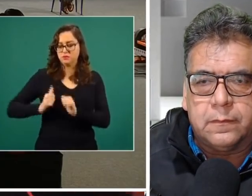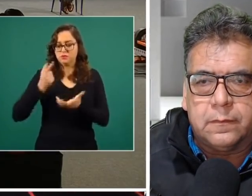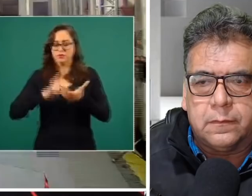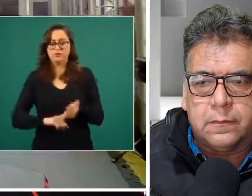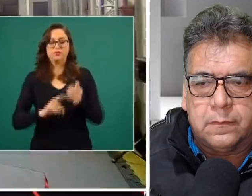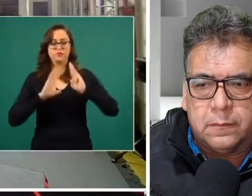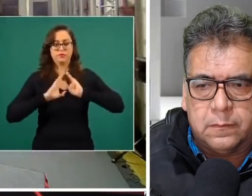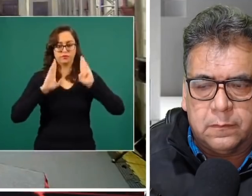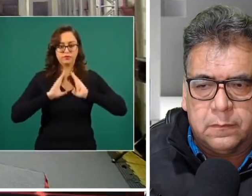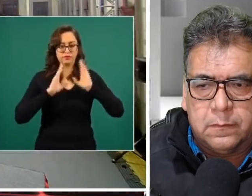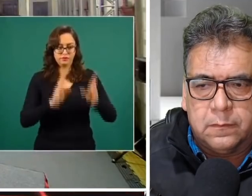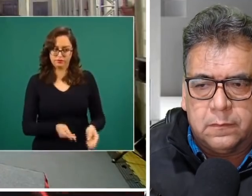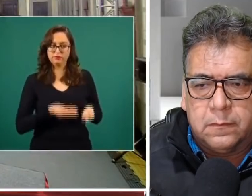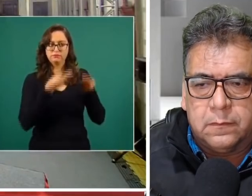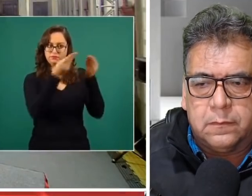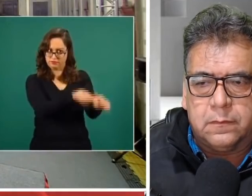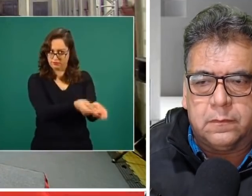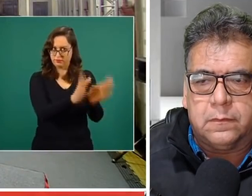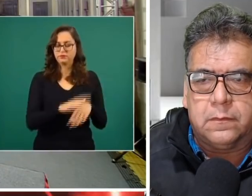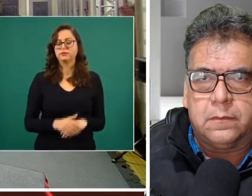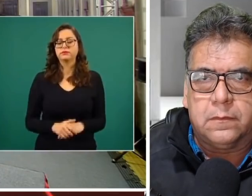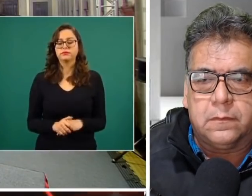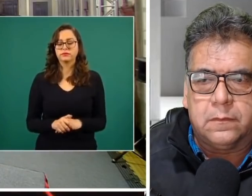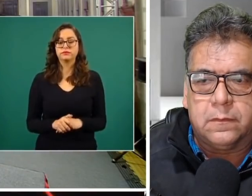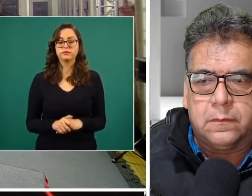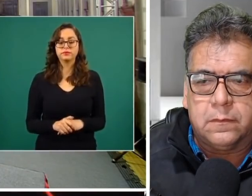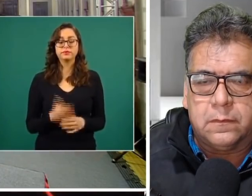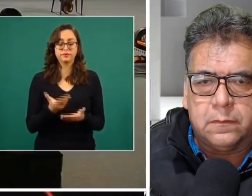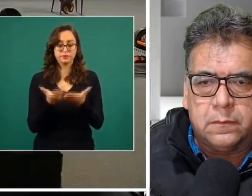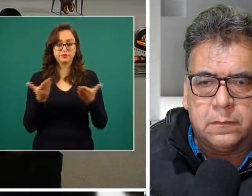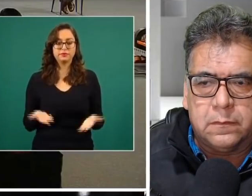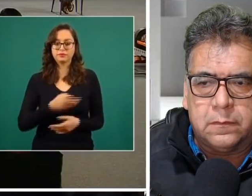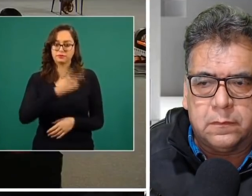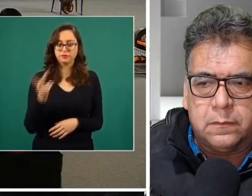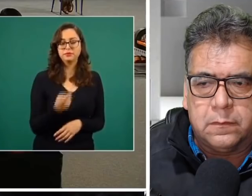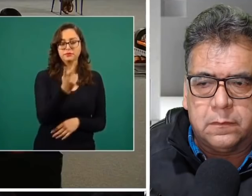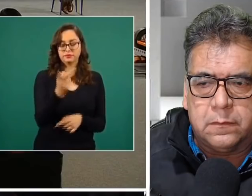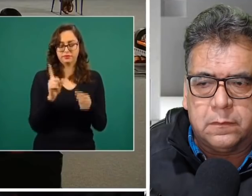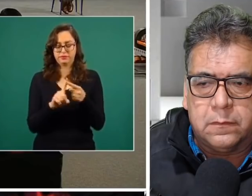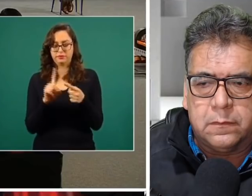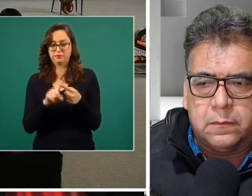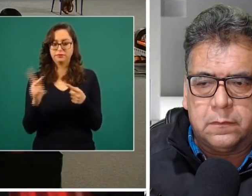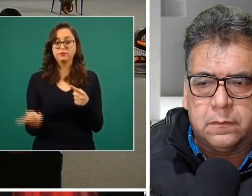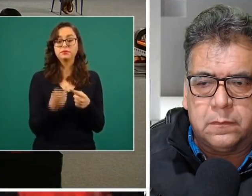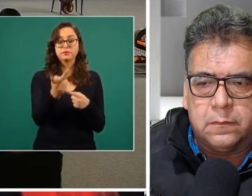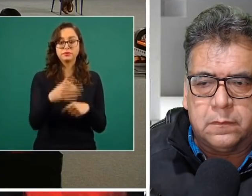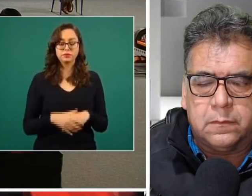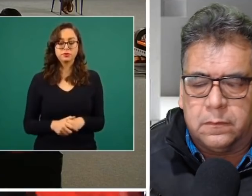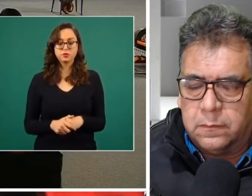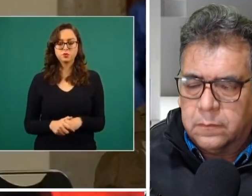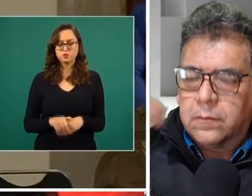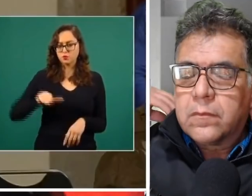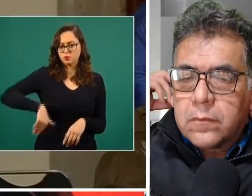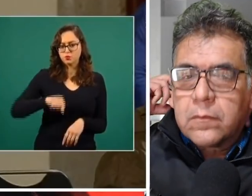Ahora sí la entrega. La primera pregunta, presidente. Acaba de mencionar el tema de transparencia, combate a la